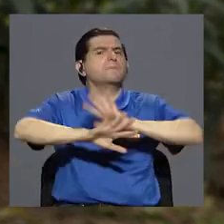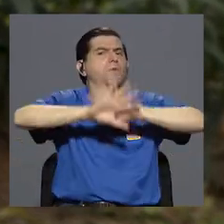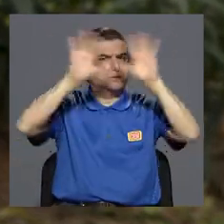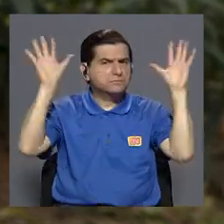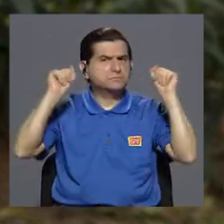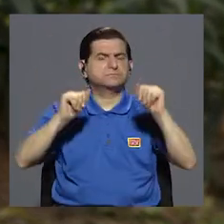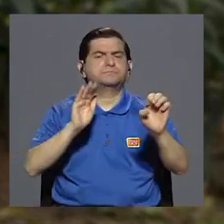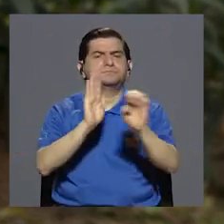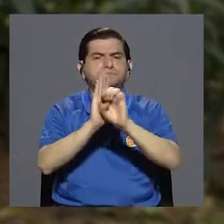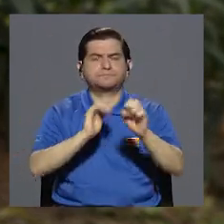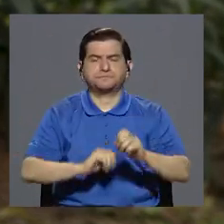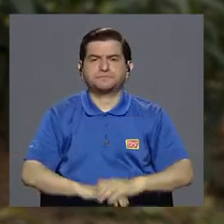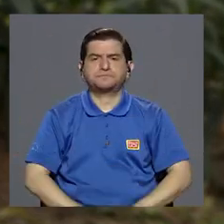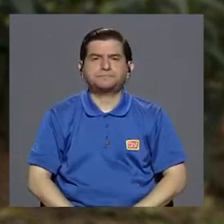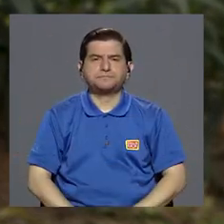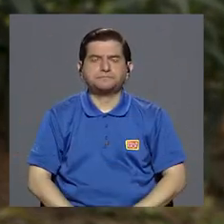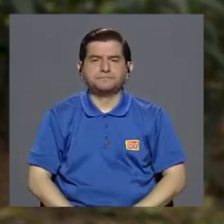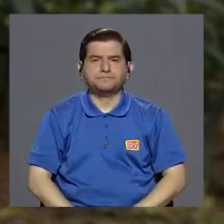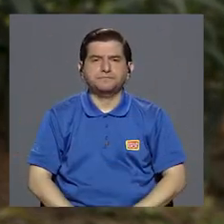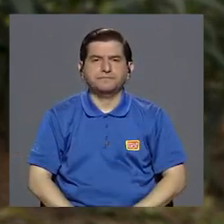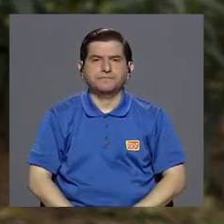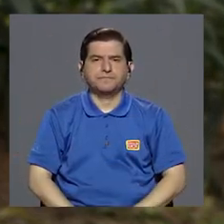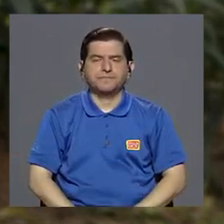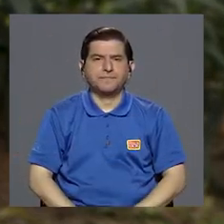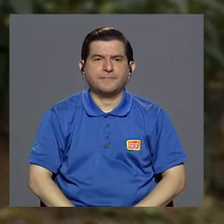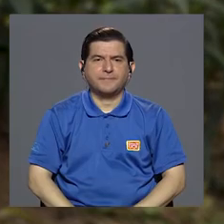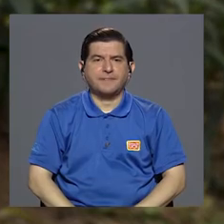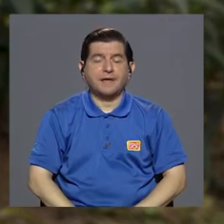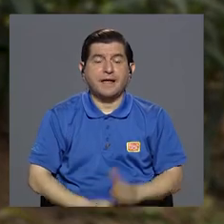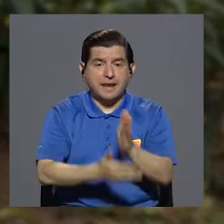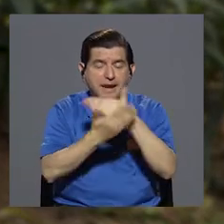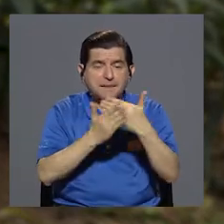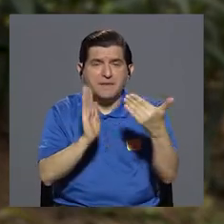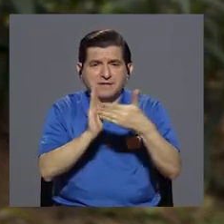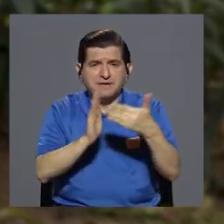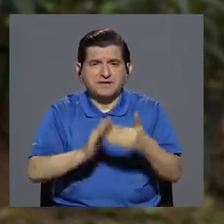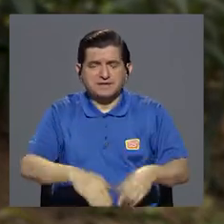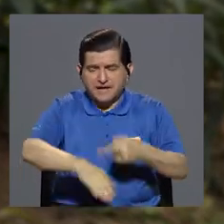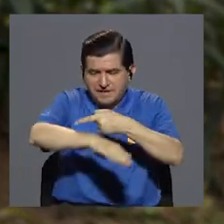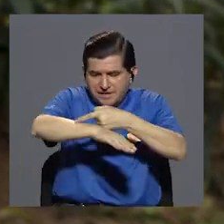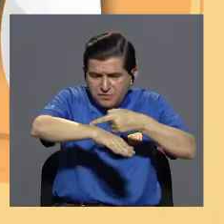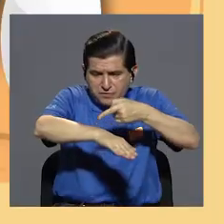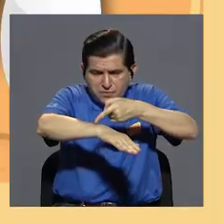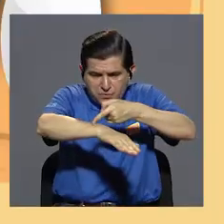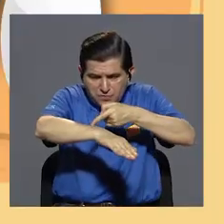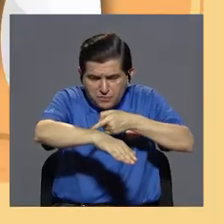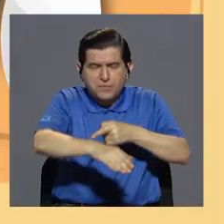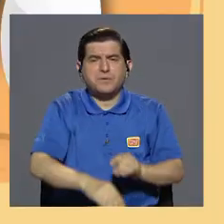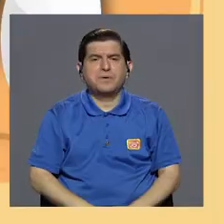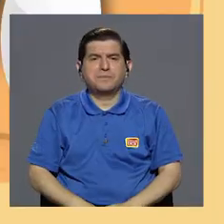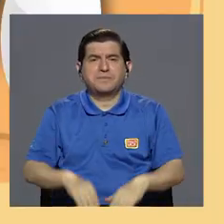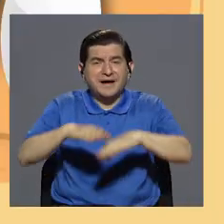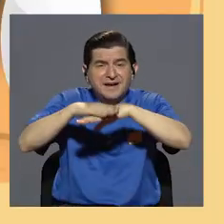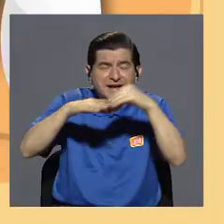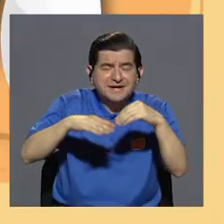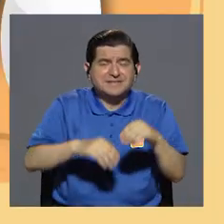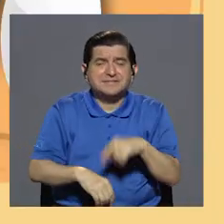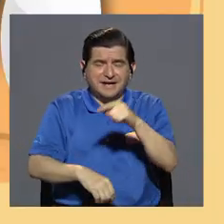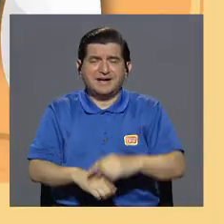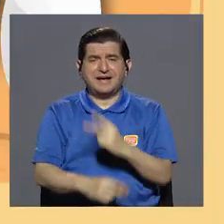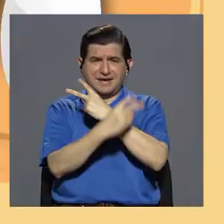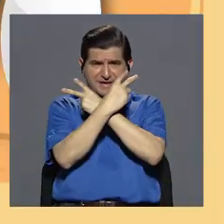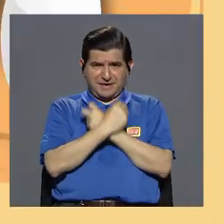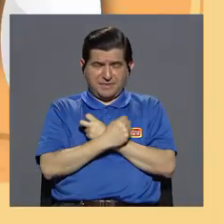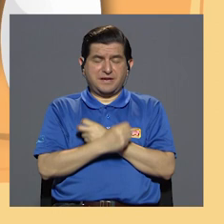aclararlas. Por ejemplo, cortarse el tejido afectado con una cuchilla, dice que para liberar el veneno que se